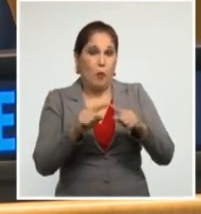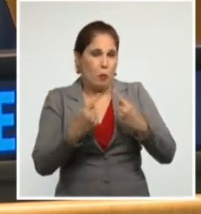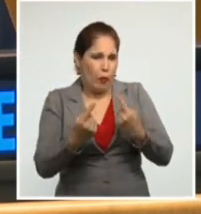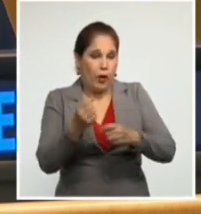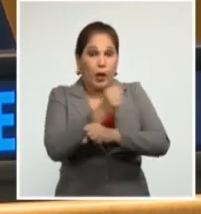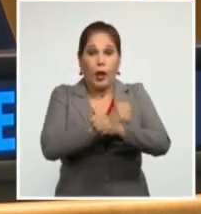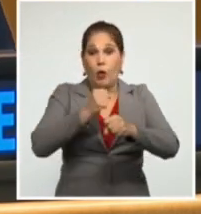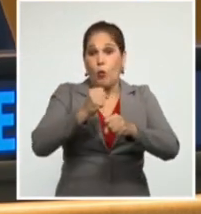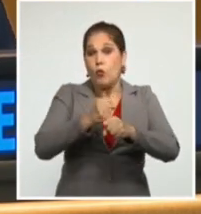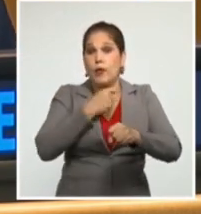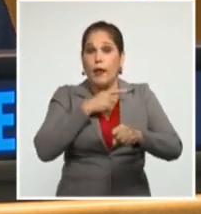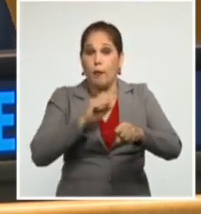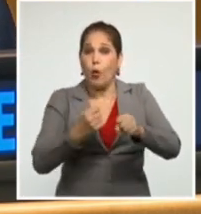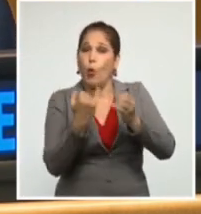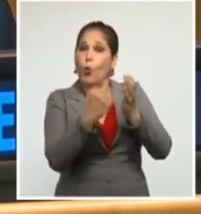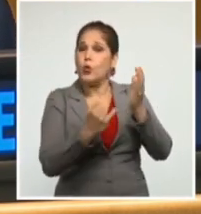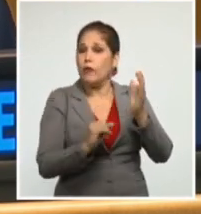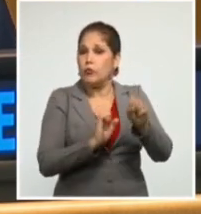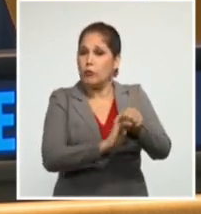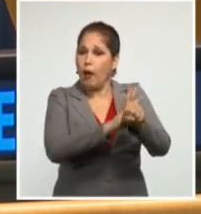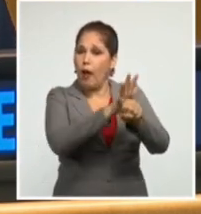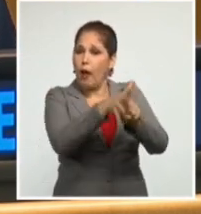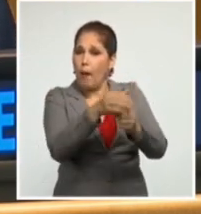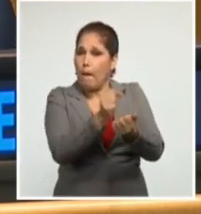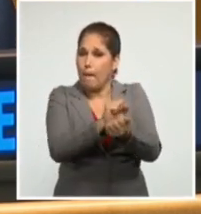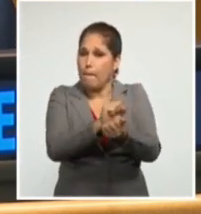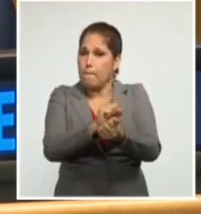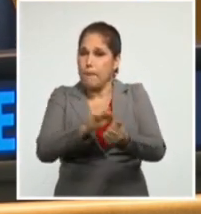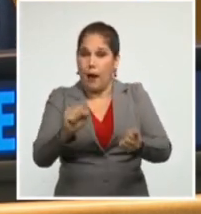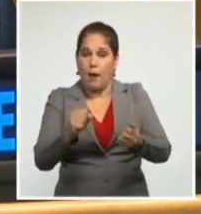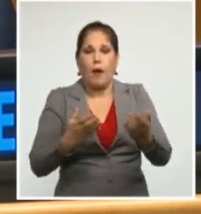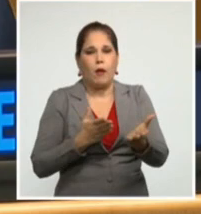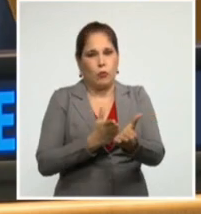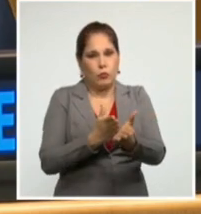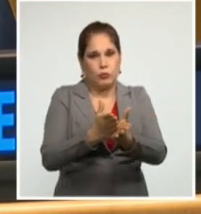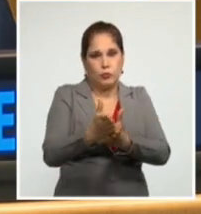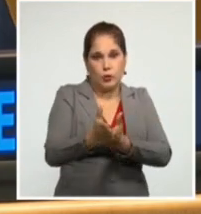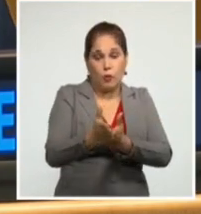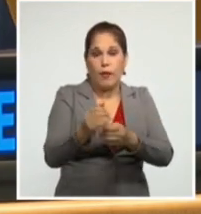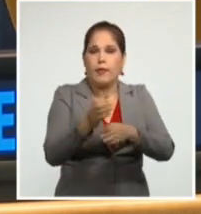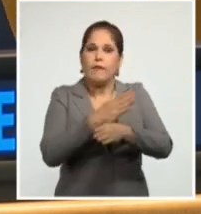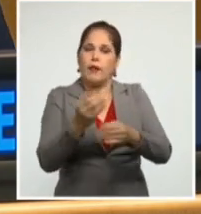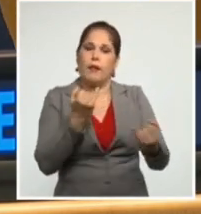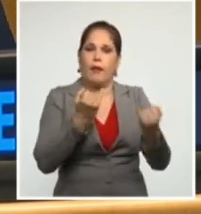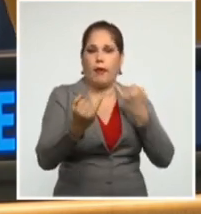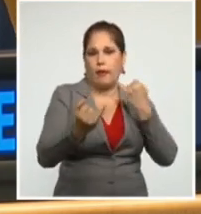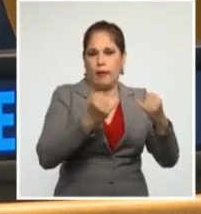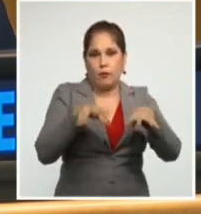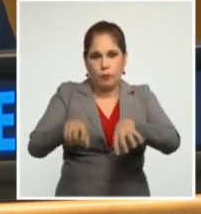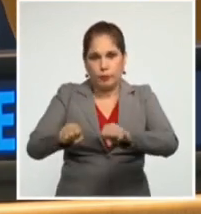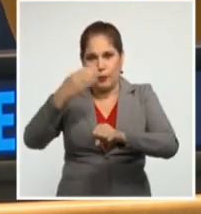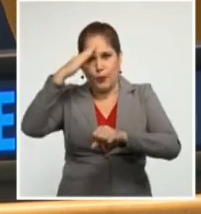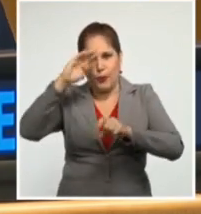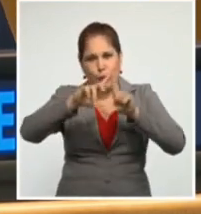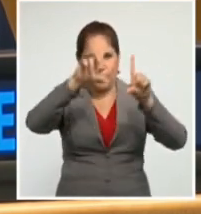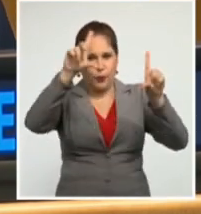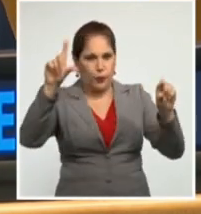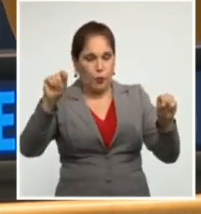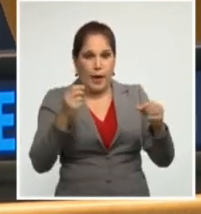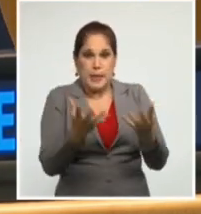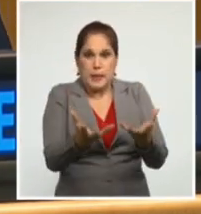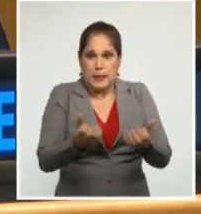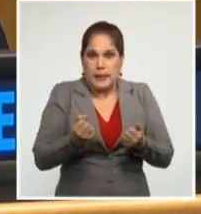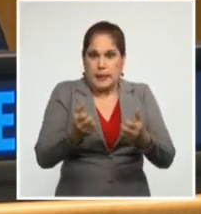pandemia como un arma de guerra para avanzar sus mezquinos intereses nacionales y sus ambiciones